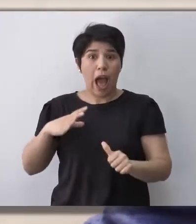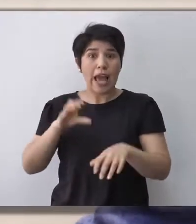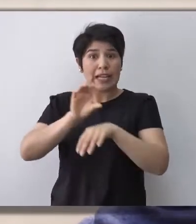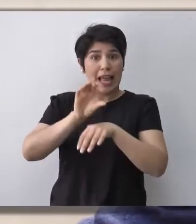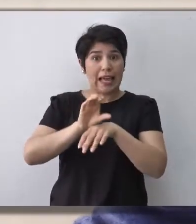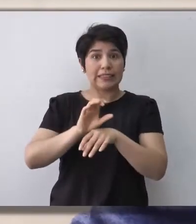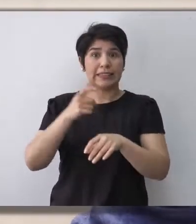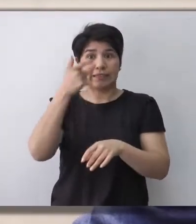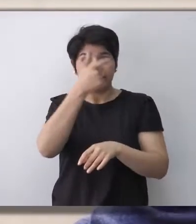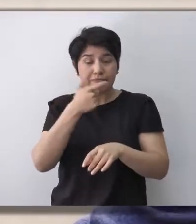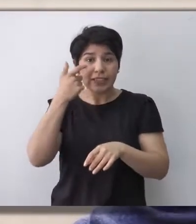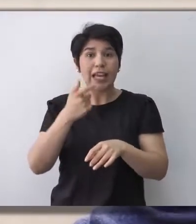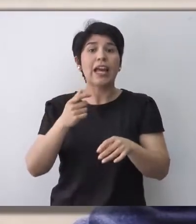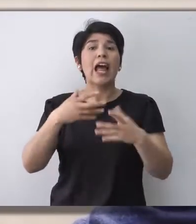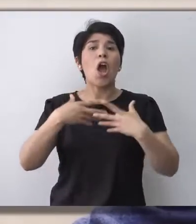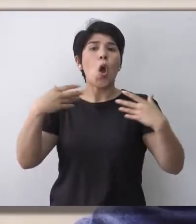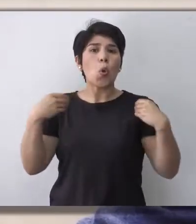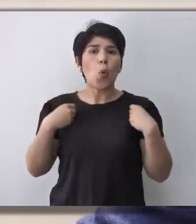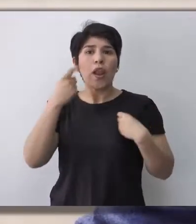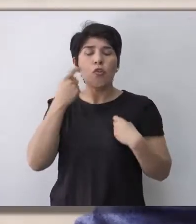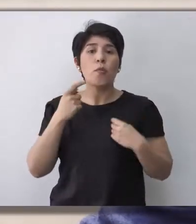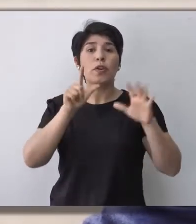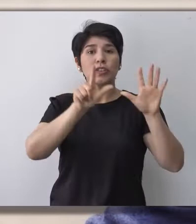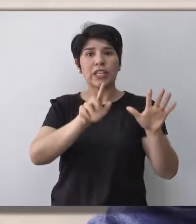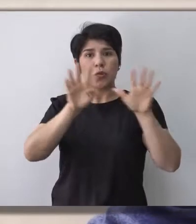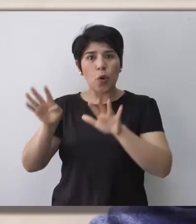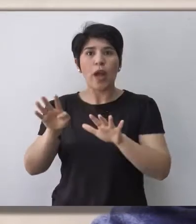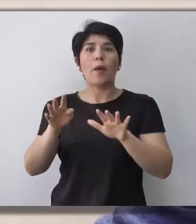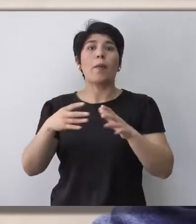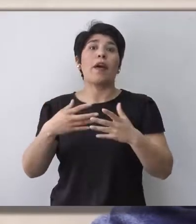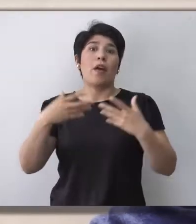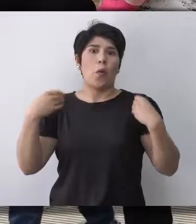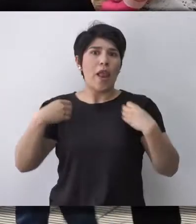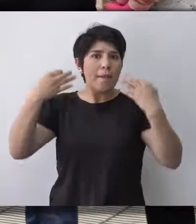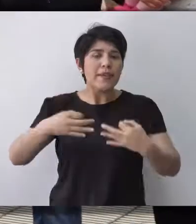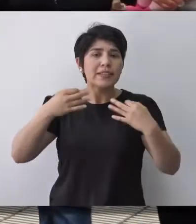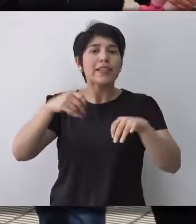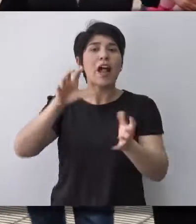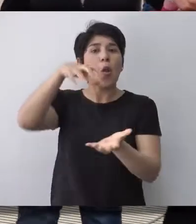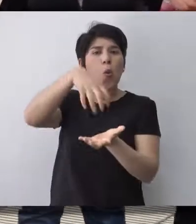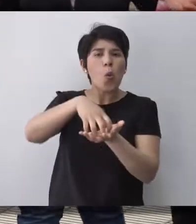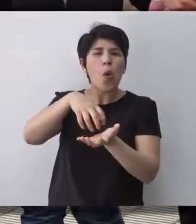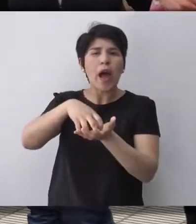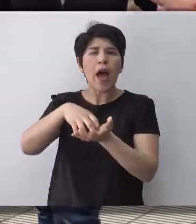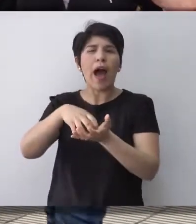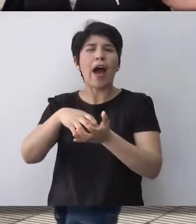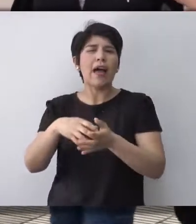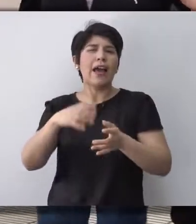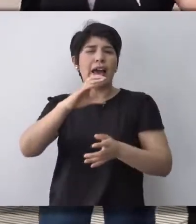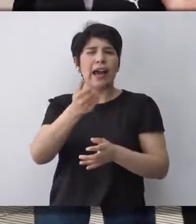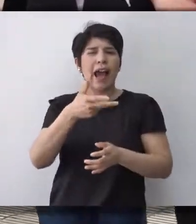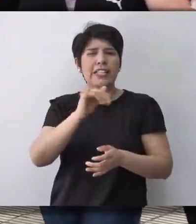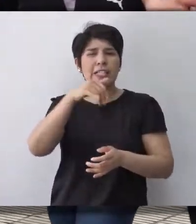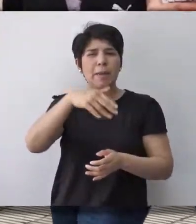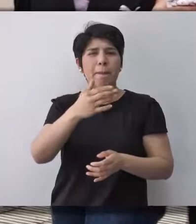un aula de baja visión y discapacidad visual, que es en la Escuela 79, la Escuela Especial Rosalía de Castro, que se encuentra cerca de